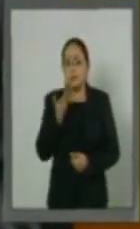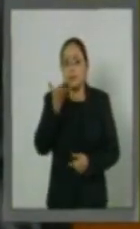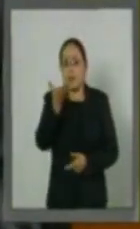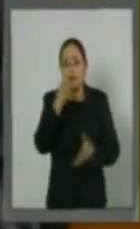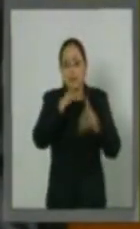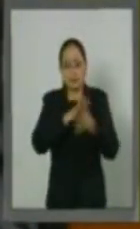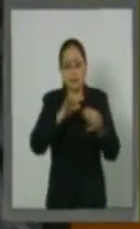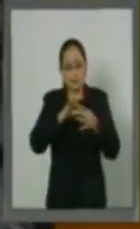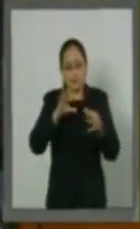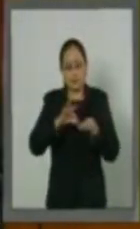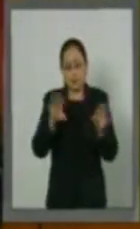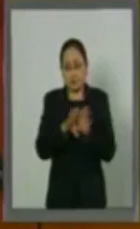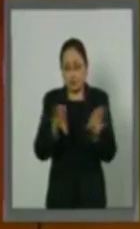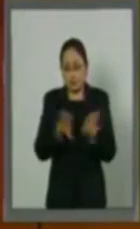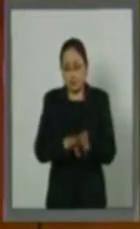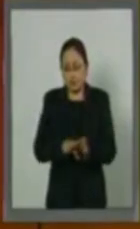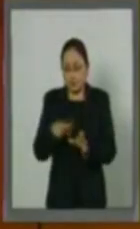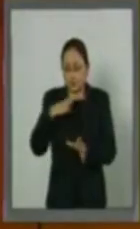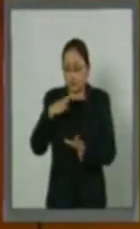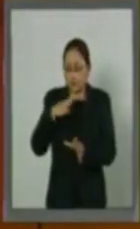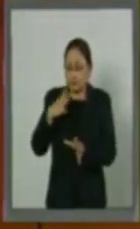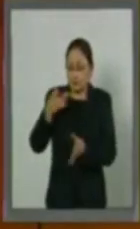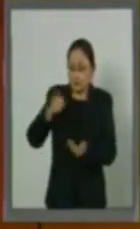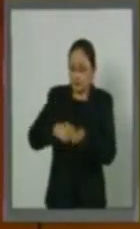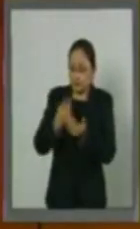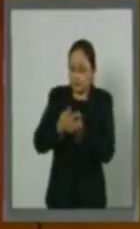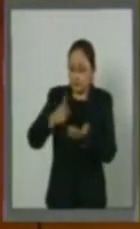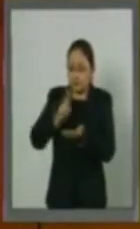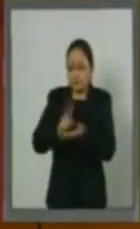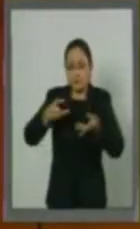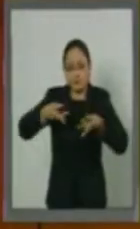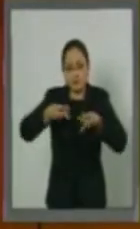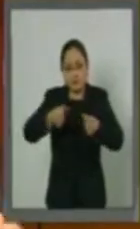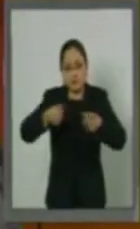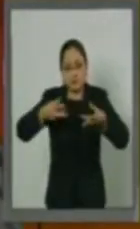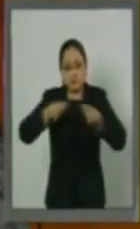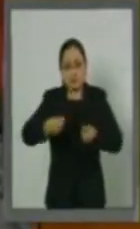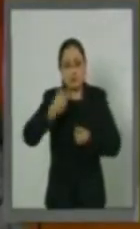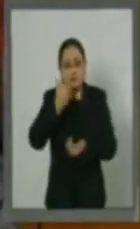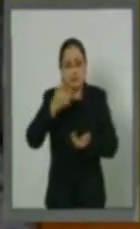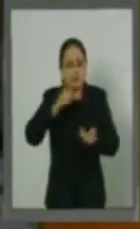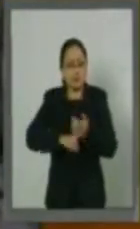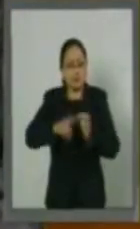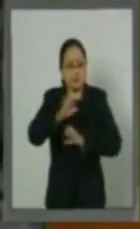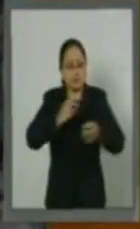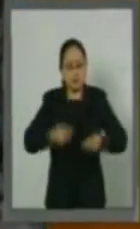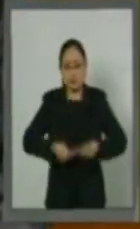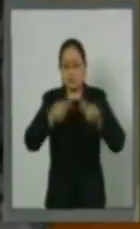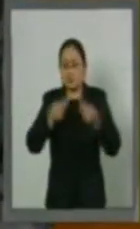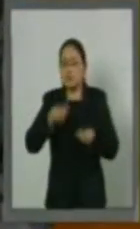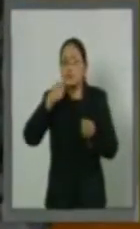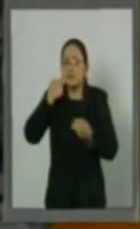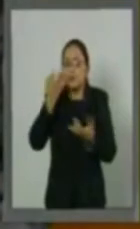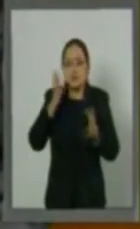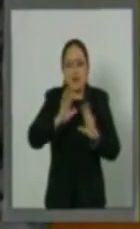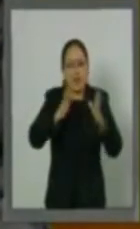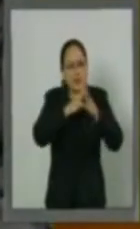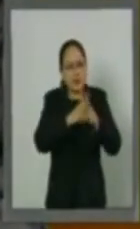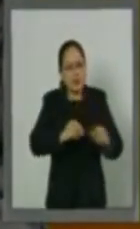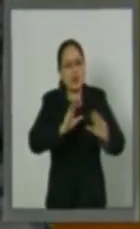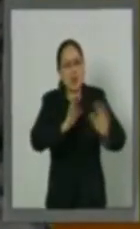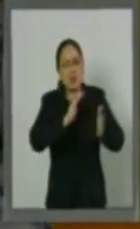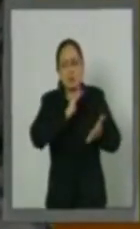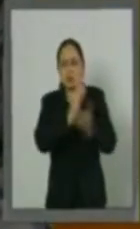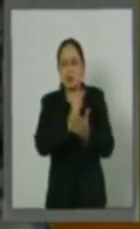aparte de todas estas cargas económicas, alguien que quiera diluir una empresa también se enfrenta a los costos de